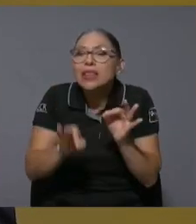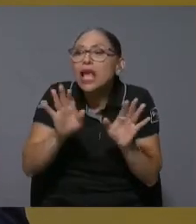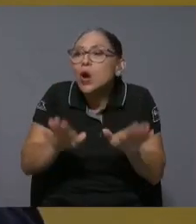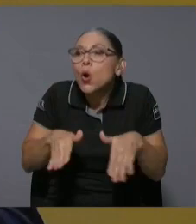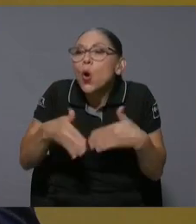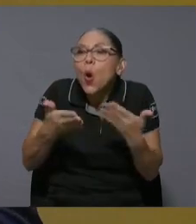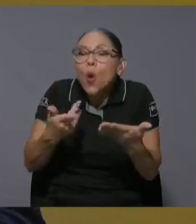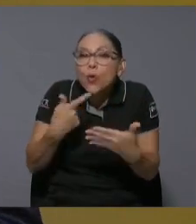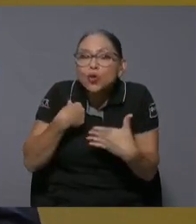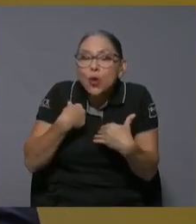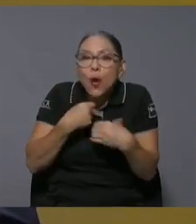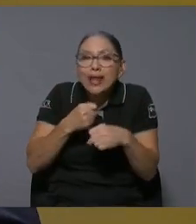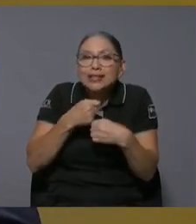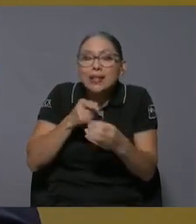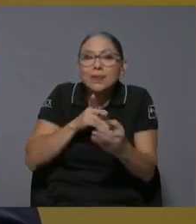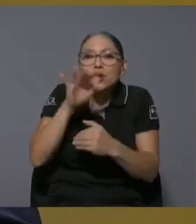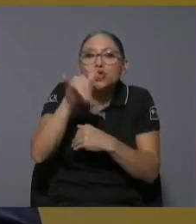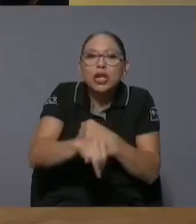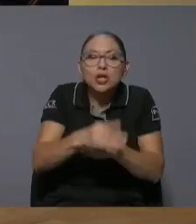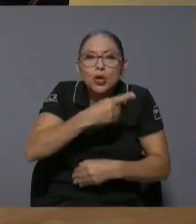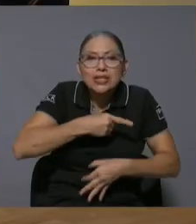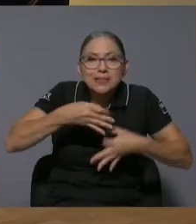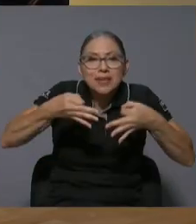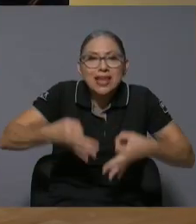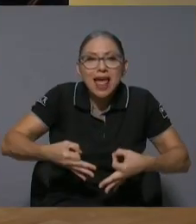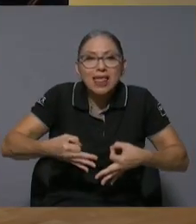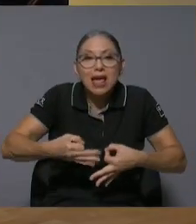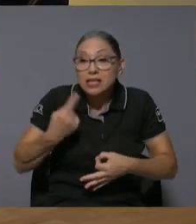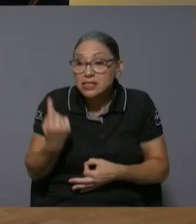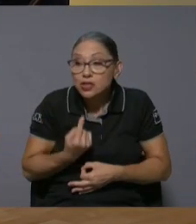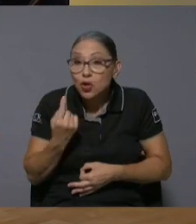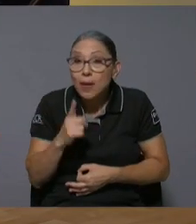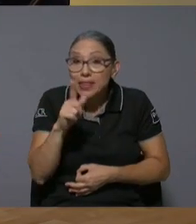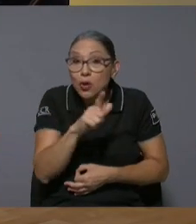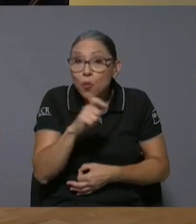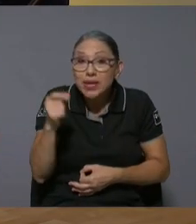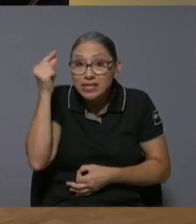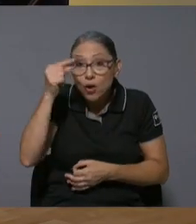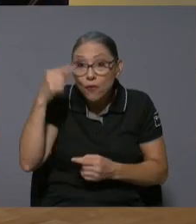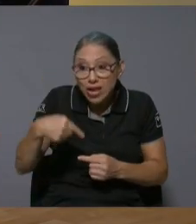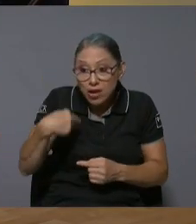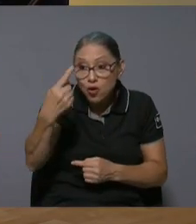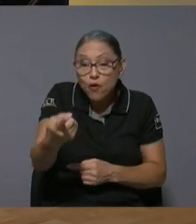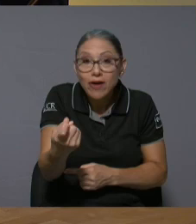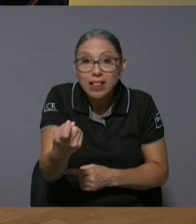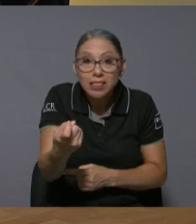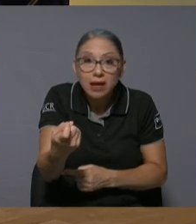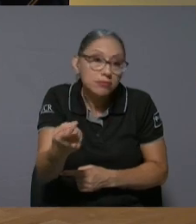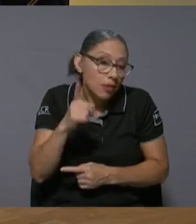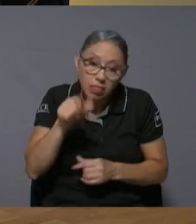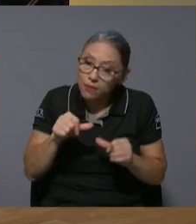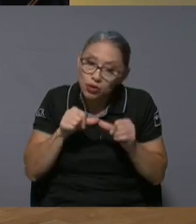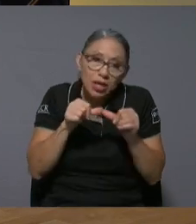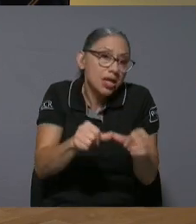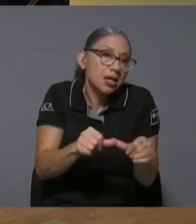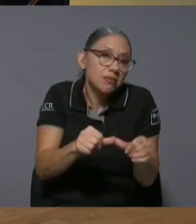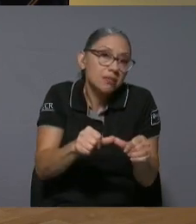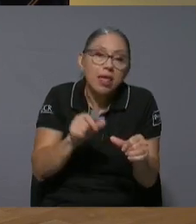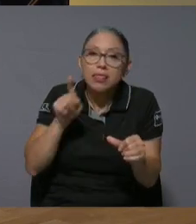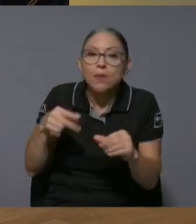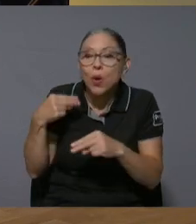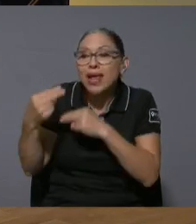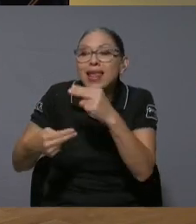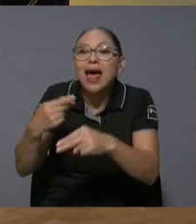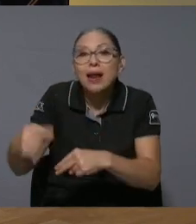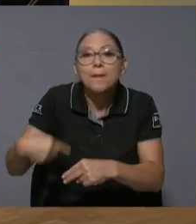disciplinada? y si solo me queda un mes de gobierno saber que tengo que seguir y que se lo tendré que dar al próximo y que uno como ciudadano